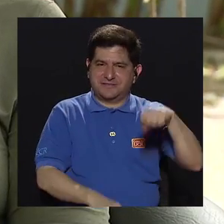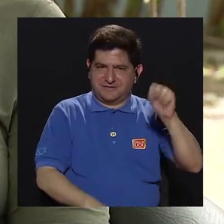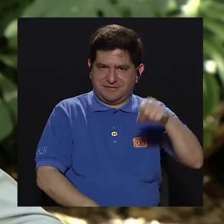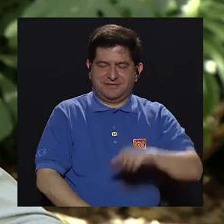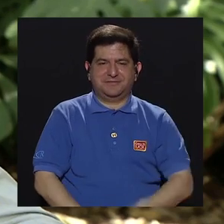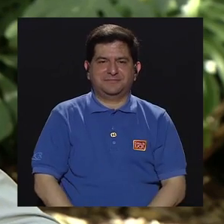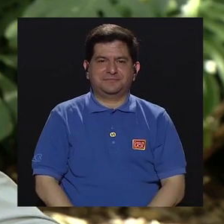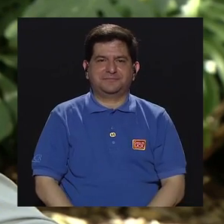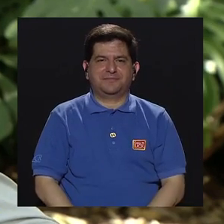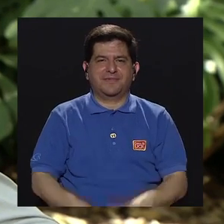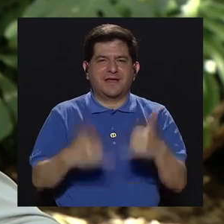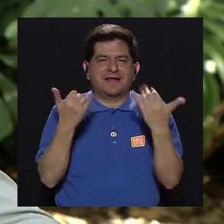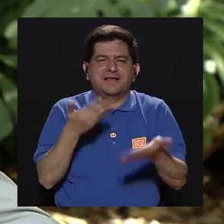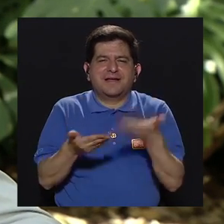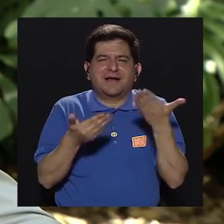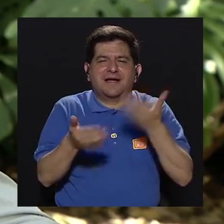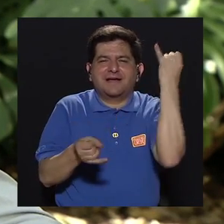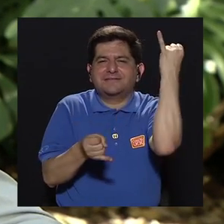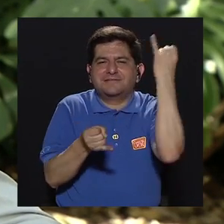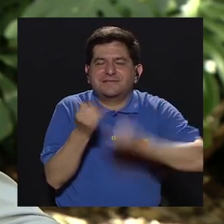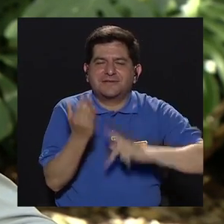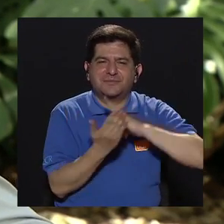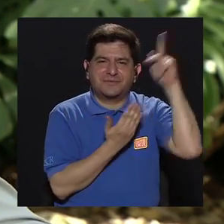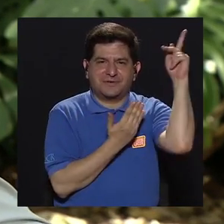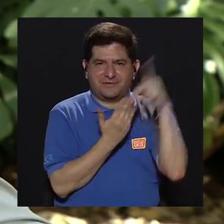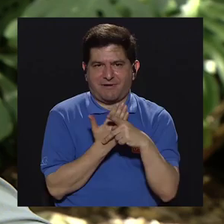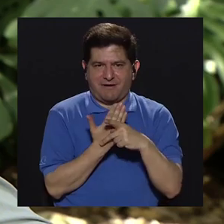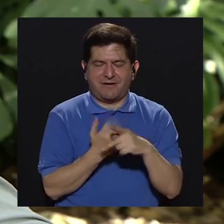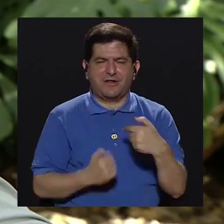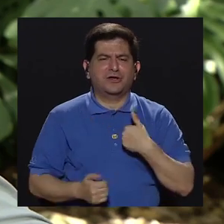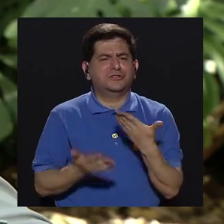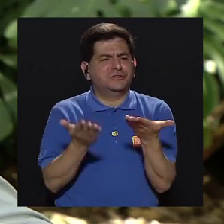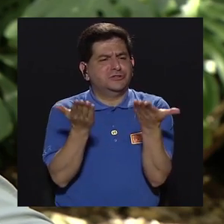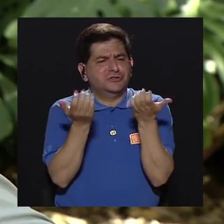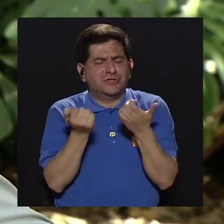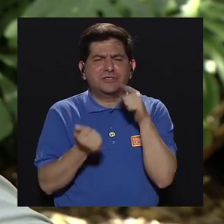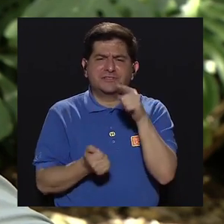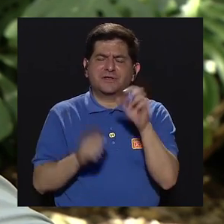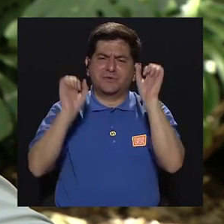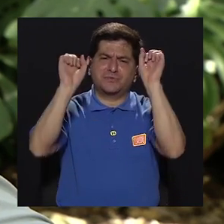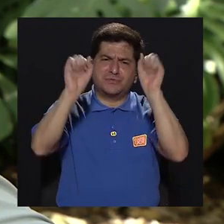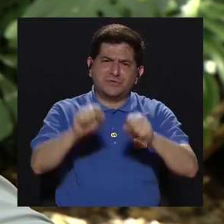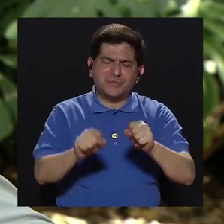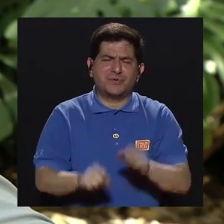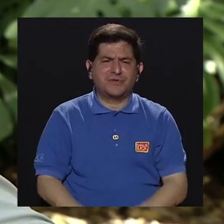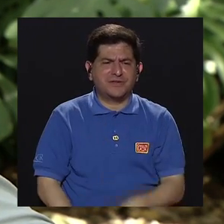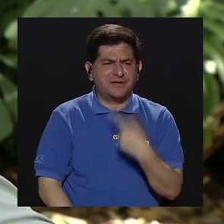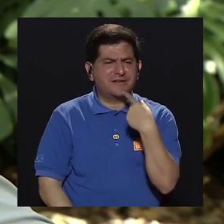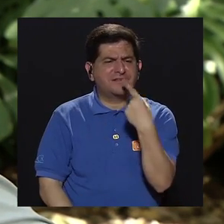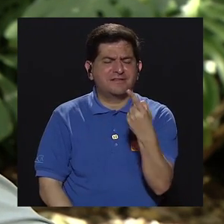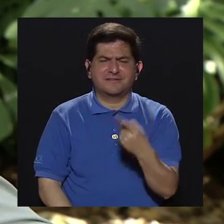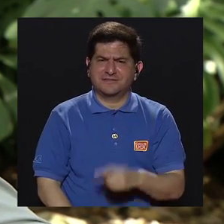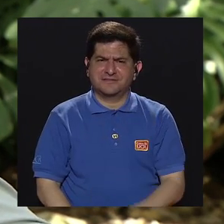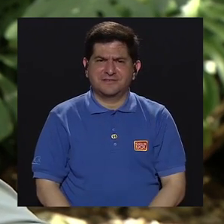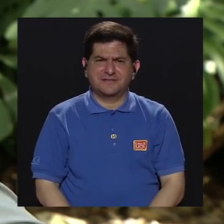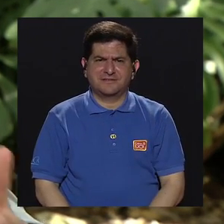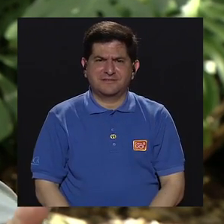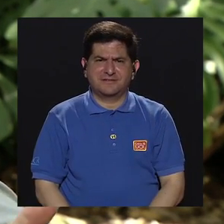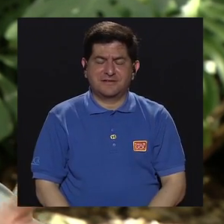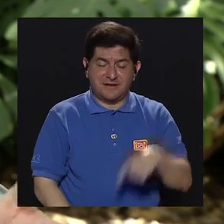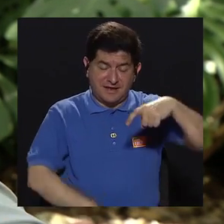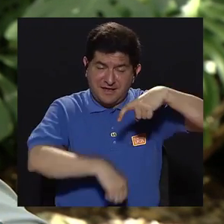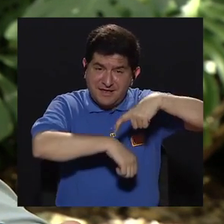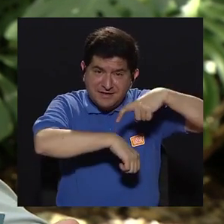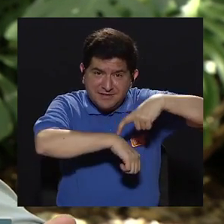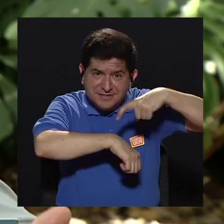el profesional. Ana María, ya tenemos que ir cerrando, pues, el programa, pero sí me gustaría que usted nos pueda indicar cómo está